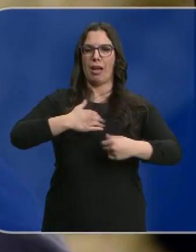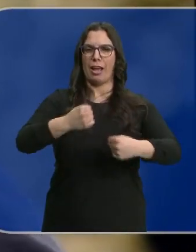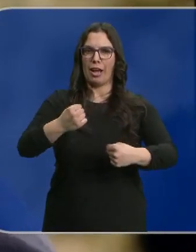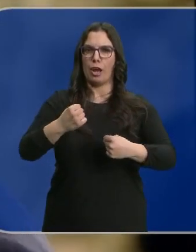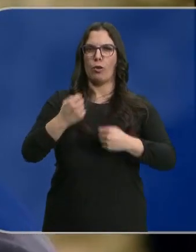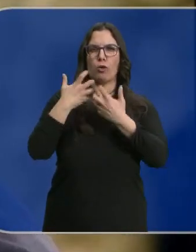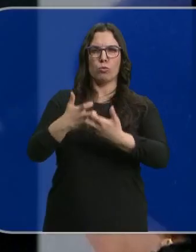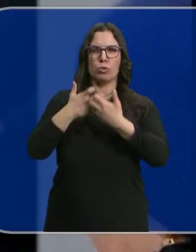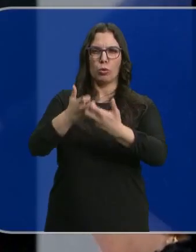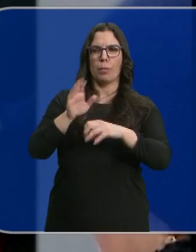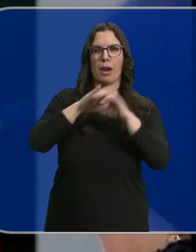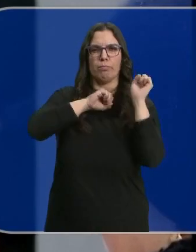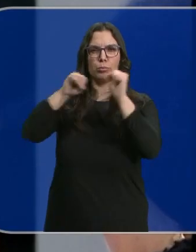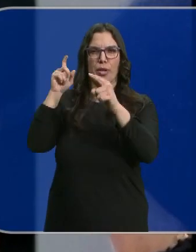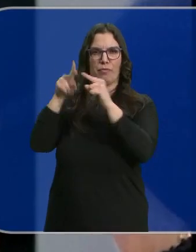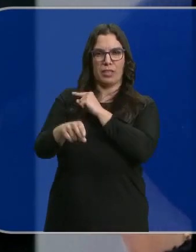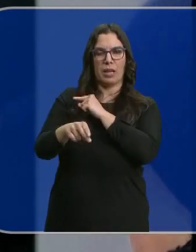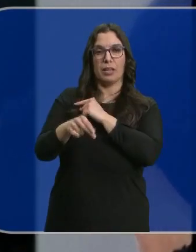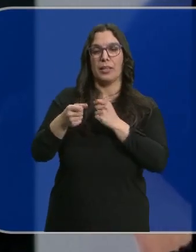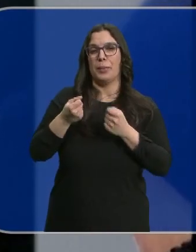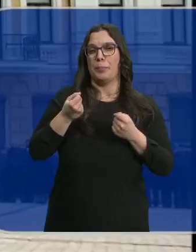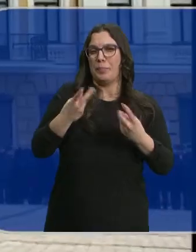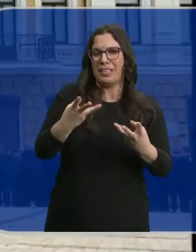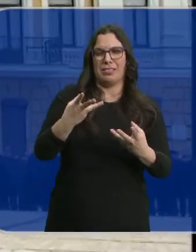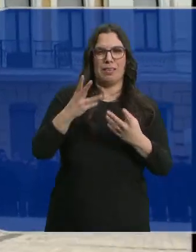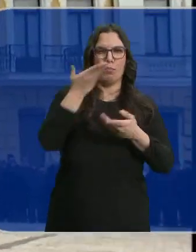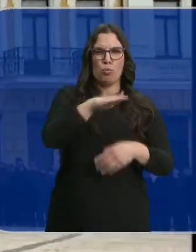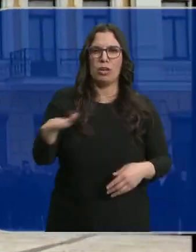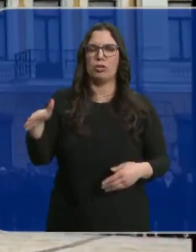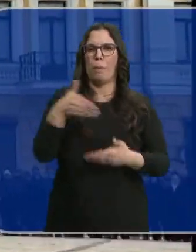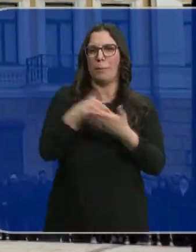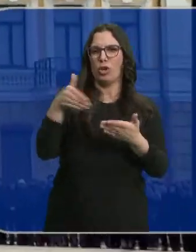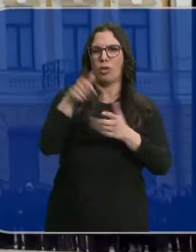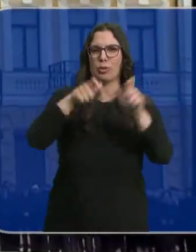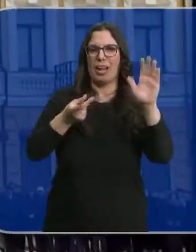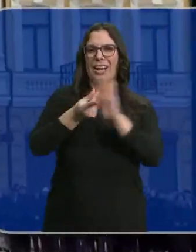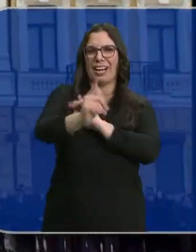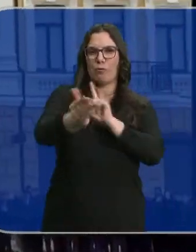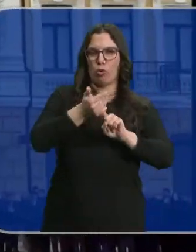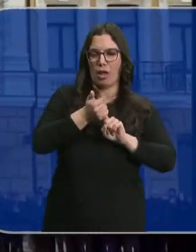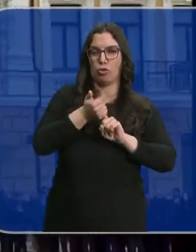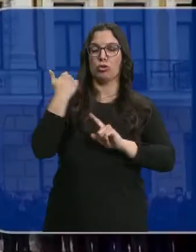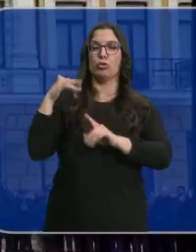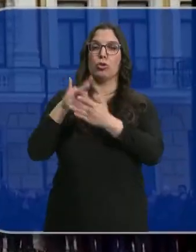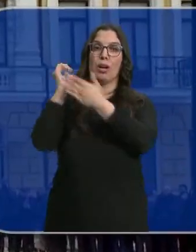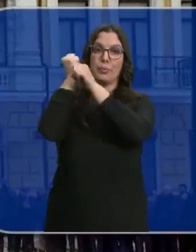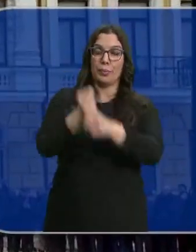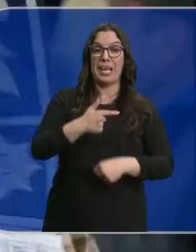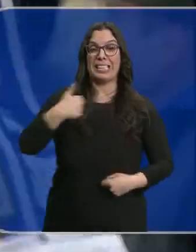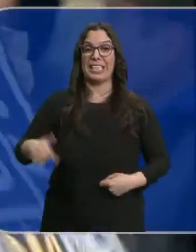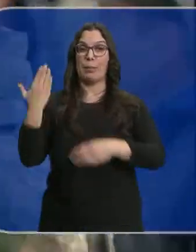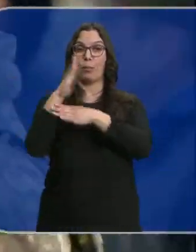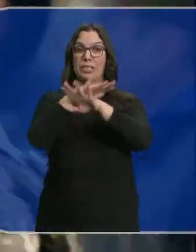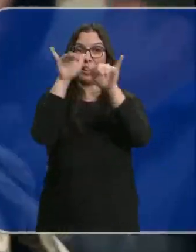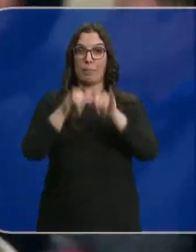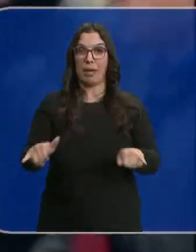así en estos 12 meses que han dejado miles de muertos y millones de refugiados. Se cumple el aniversario de la guerra, con China haciendo una propuesta de